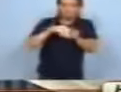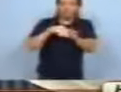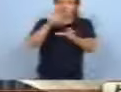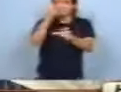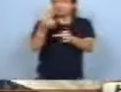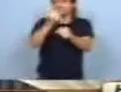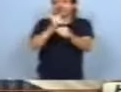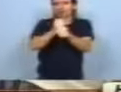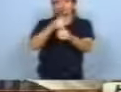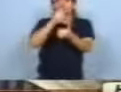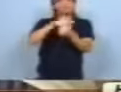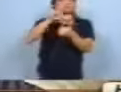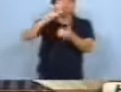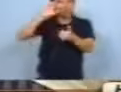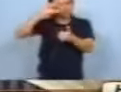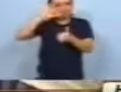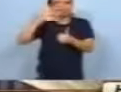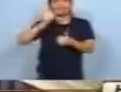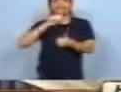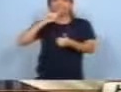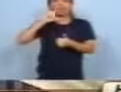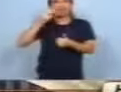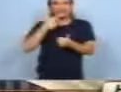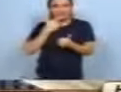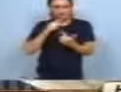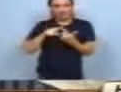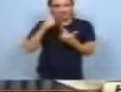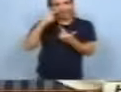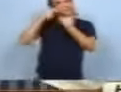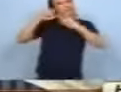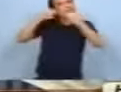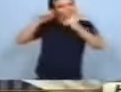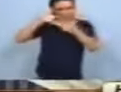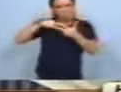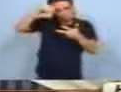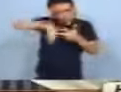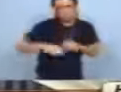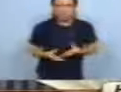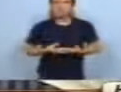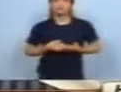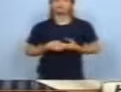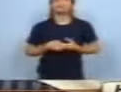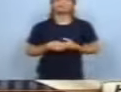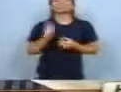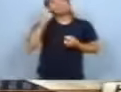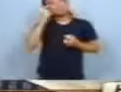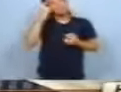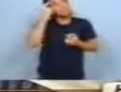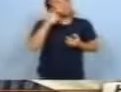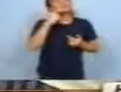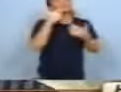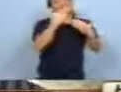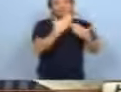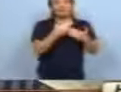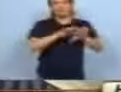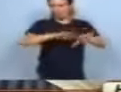trabajamos con López, Fatala, y nuestros ingenieros y nuestra gente. Entonces se evalúa si es posible, si el terreno no está